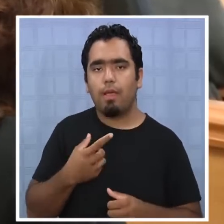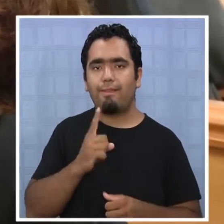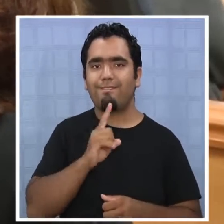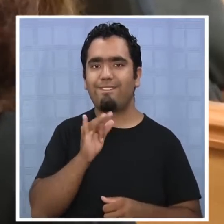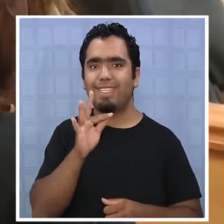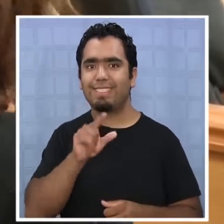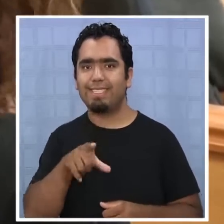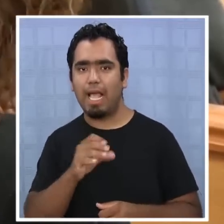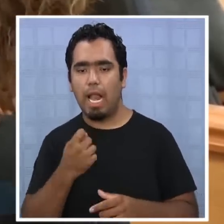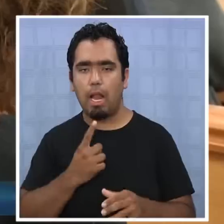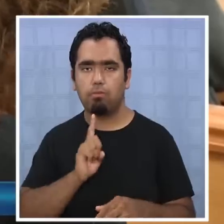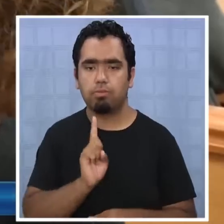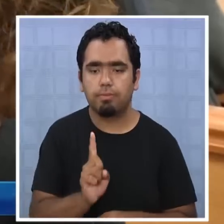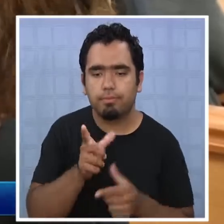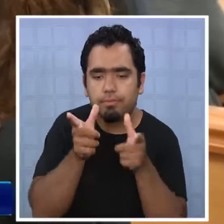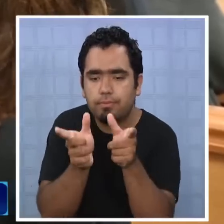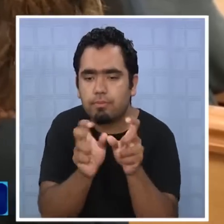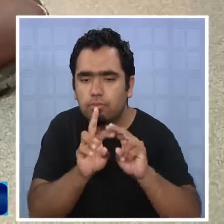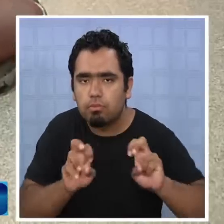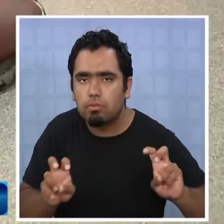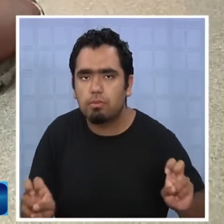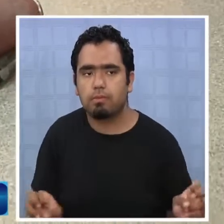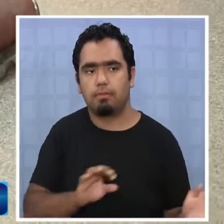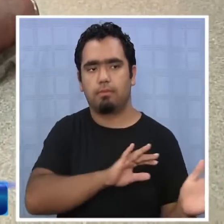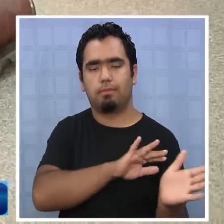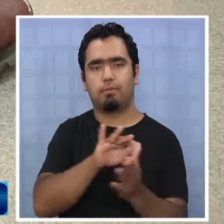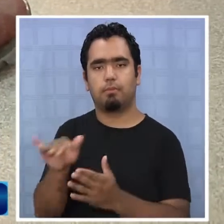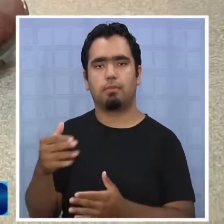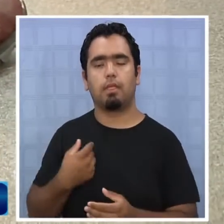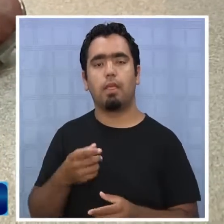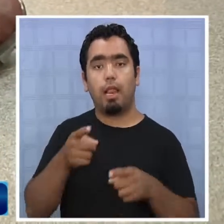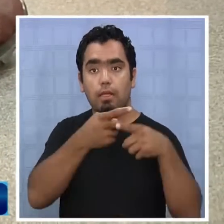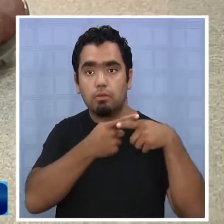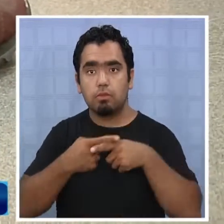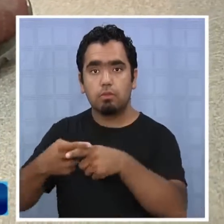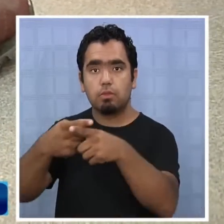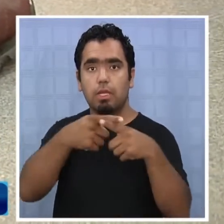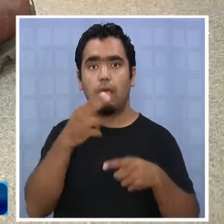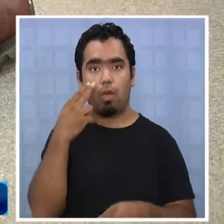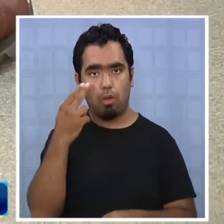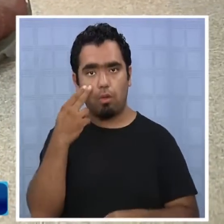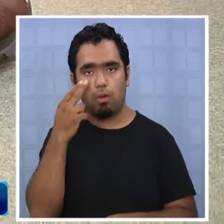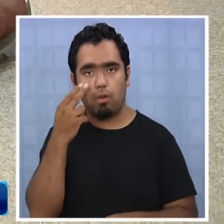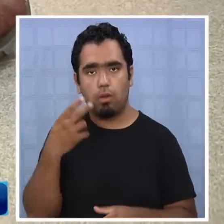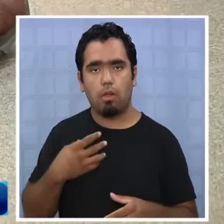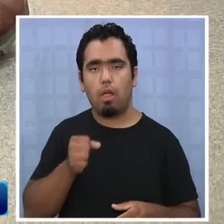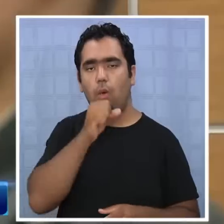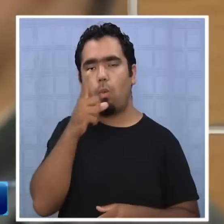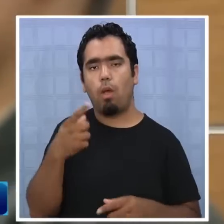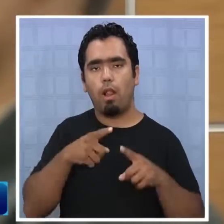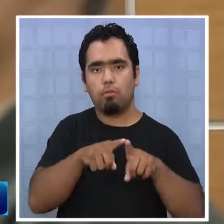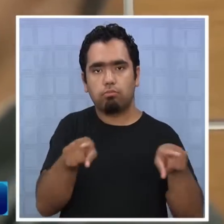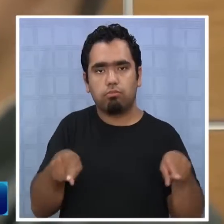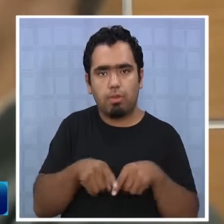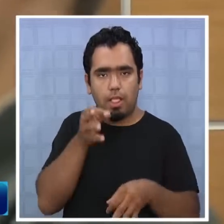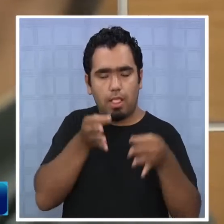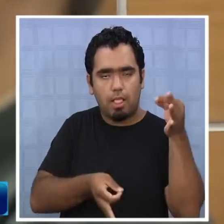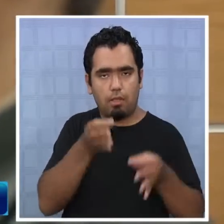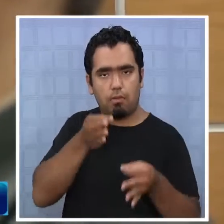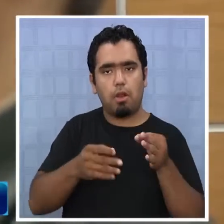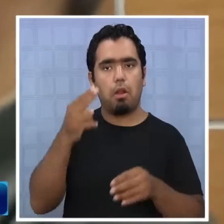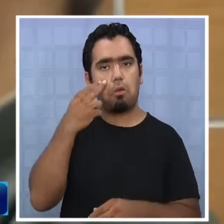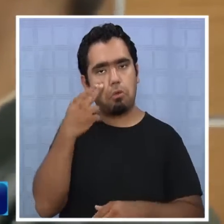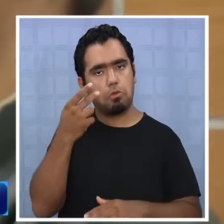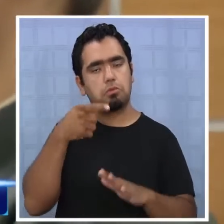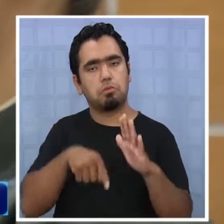hecho de que el fiscal está presente. Según WISA, que la sociedad conozca las funciones de cada tribunal y sus mecanismos puede ayudar